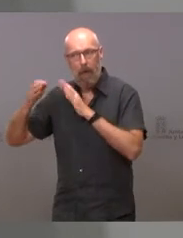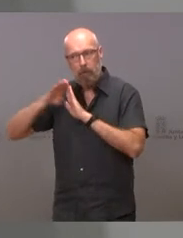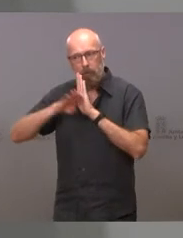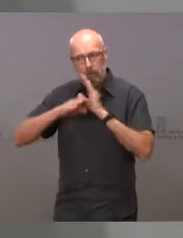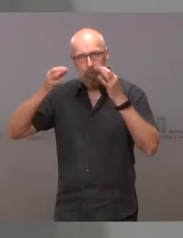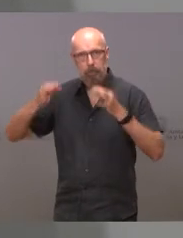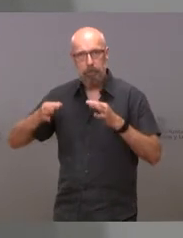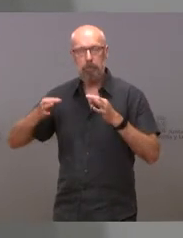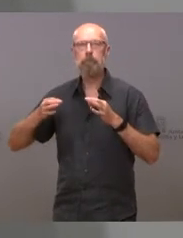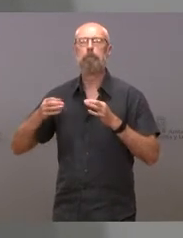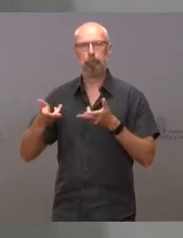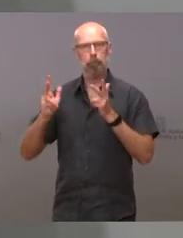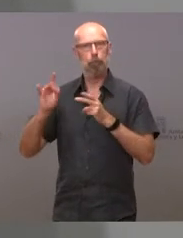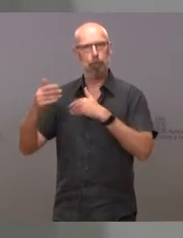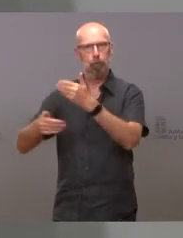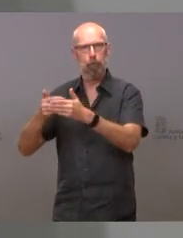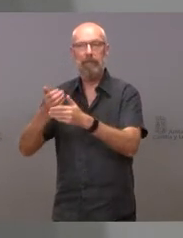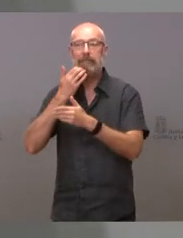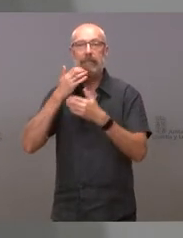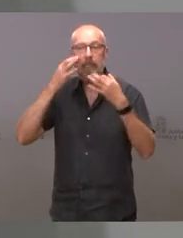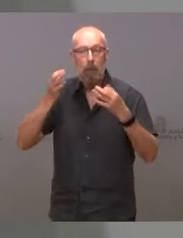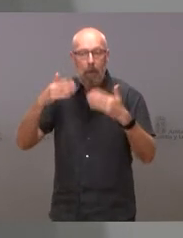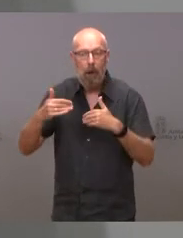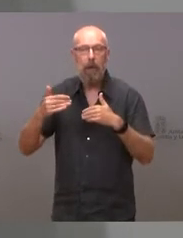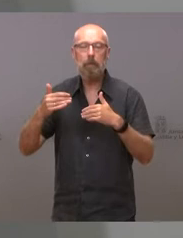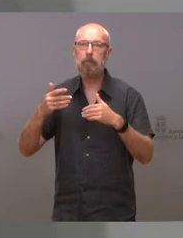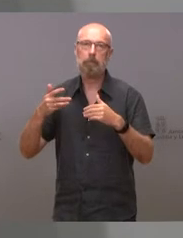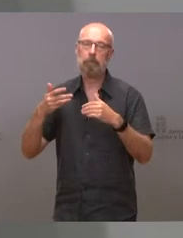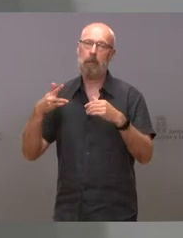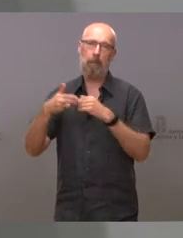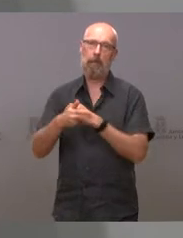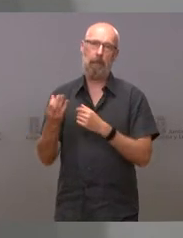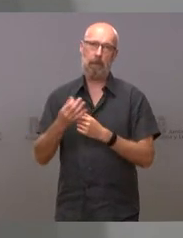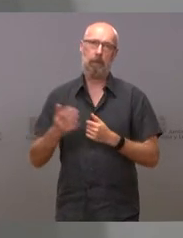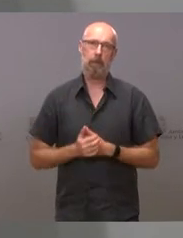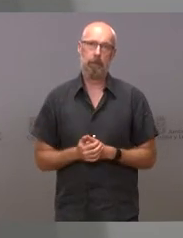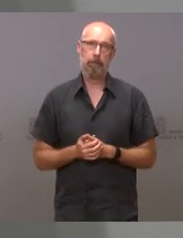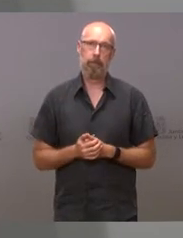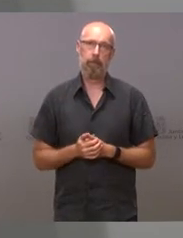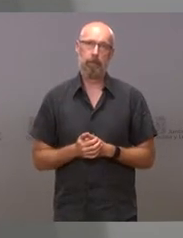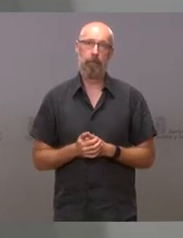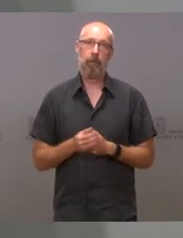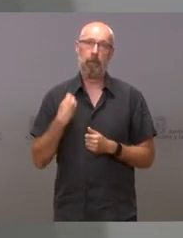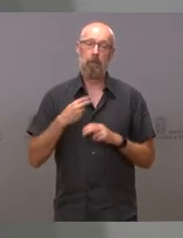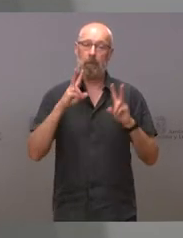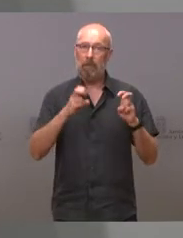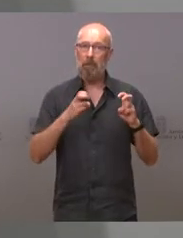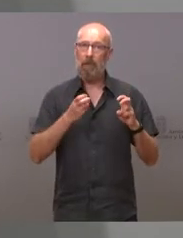Pero si no somos capaces, pues hay otras opciones. Porque esto de la cogobernanza, bueno, también